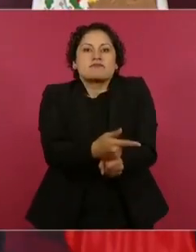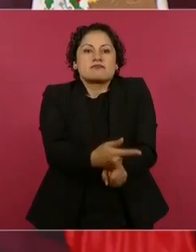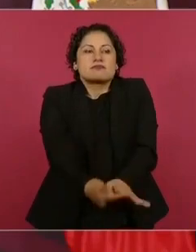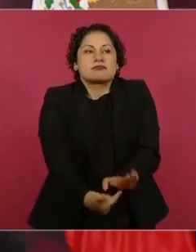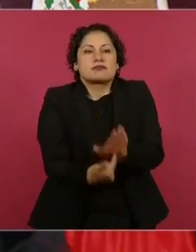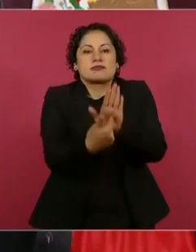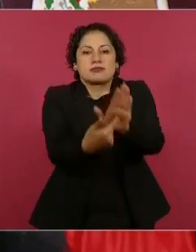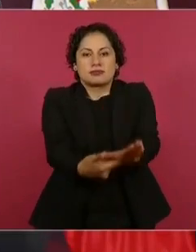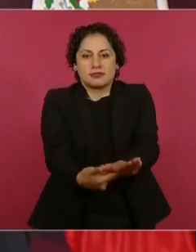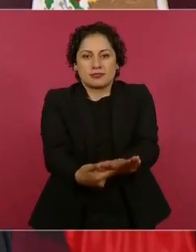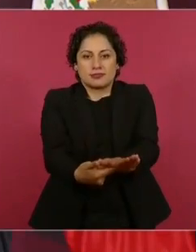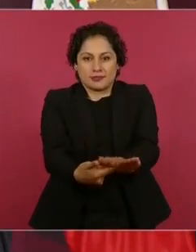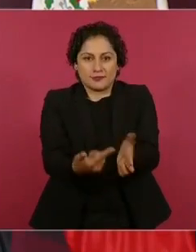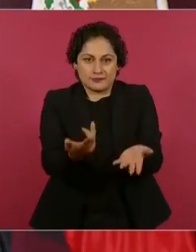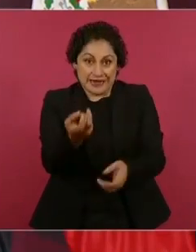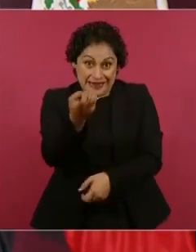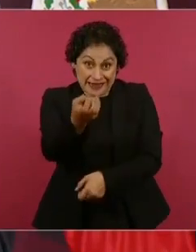Fue el caso de Ayotzinapa.